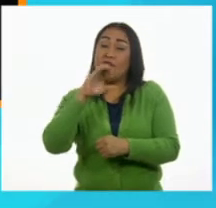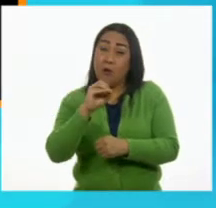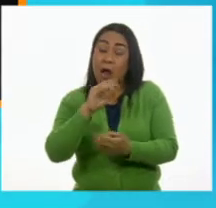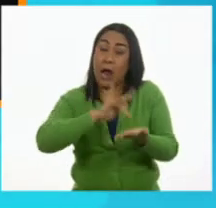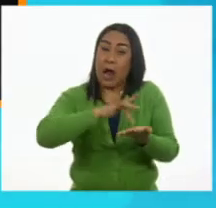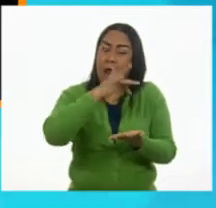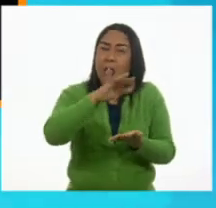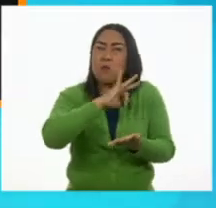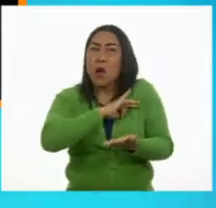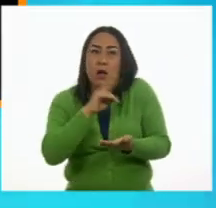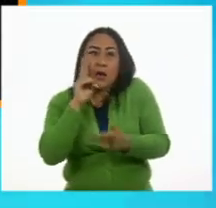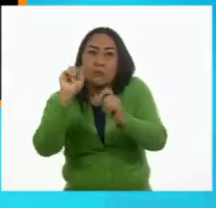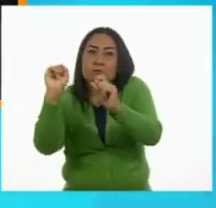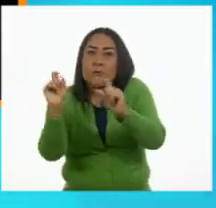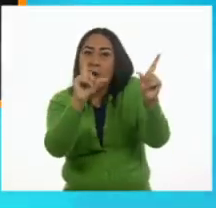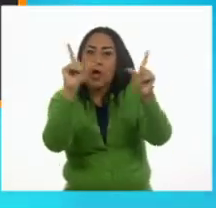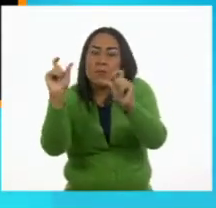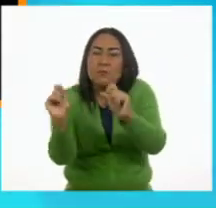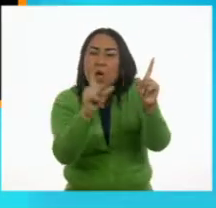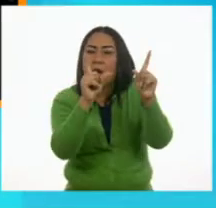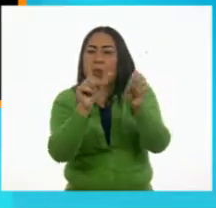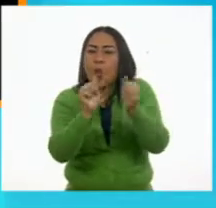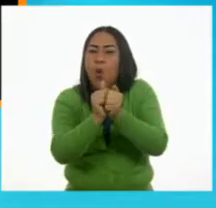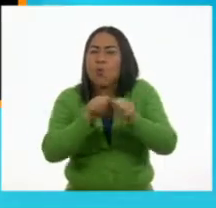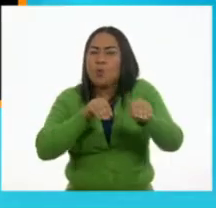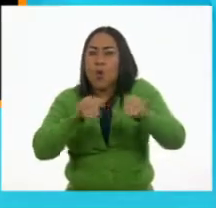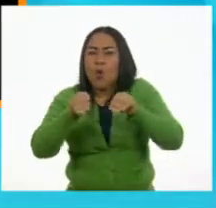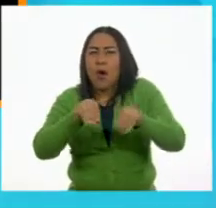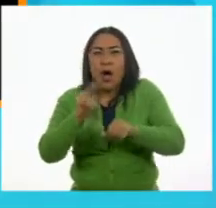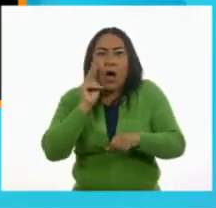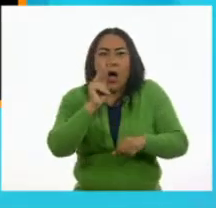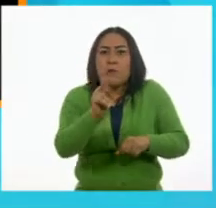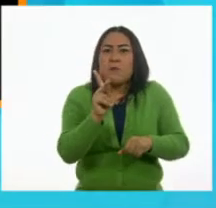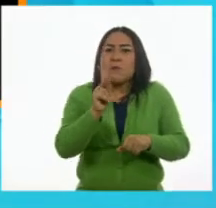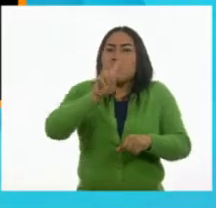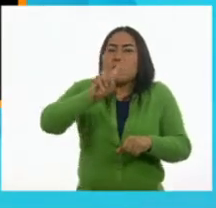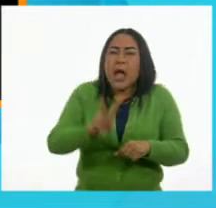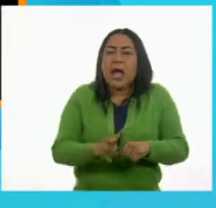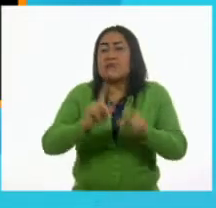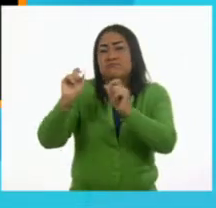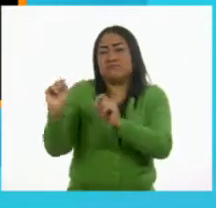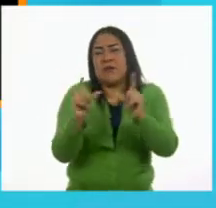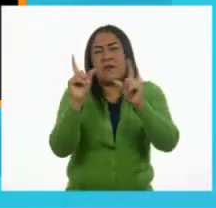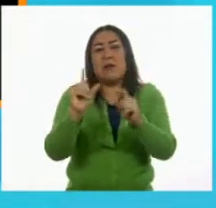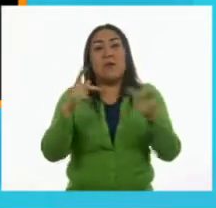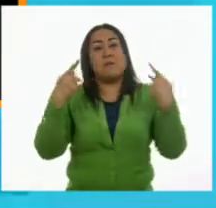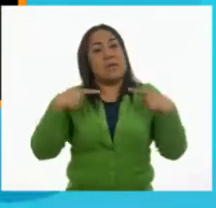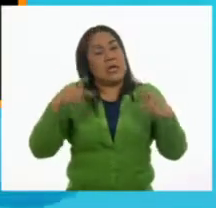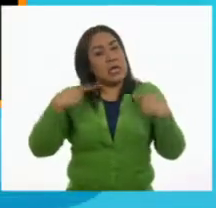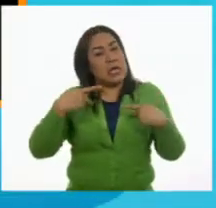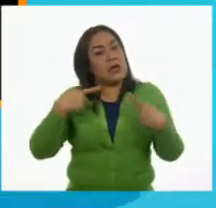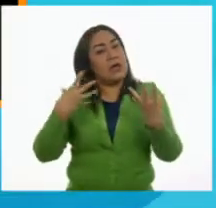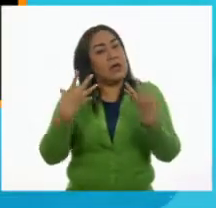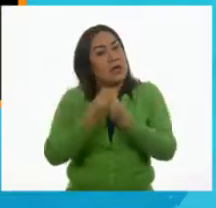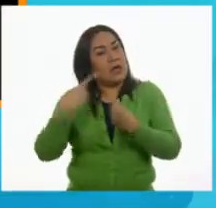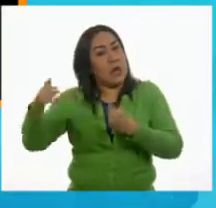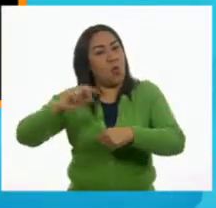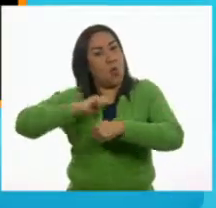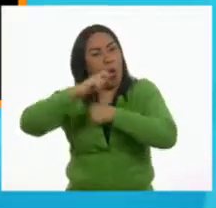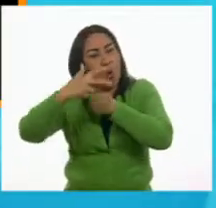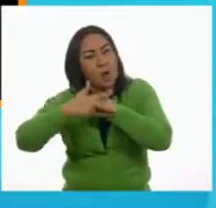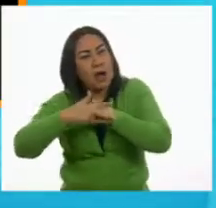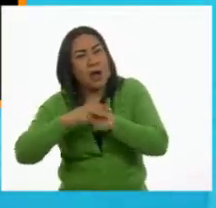permitía ver imágenes en movimiento que parecían reales. Rápidamente la gente en Europa y en otras partes